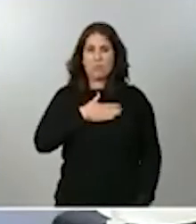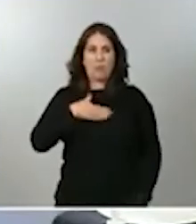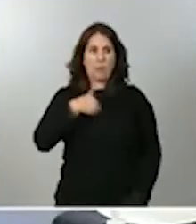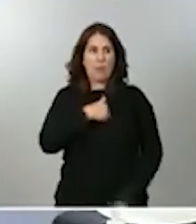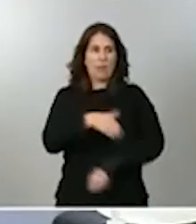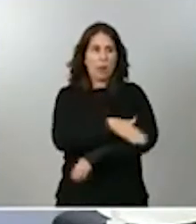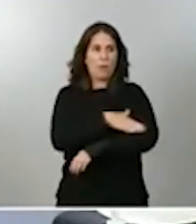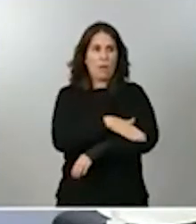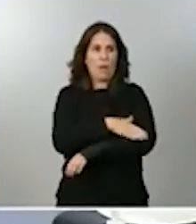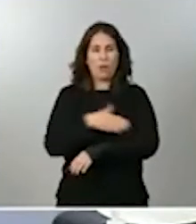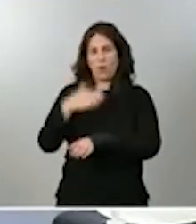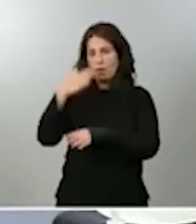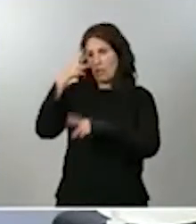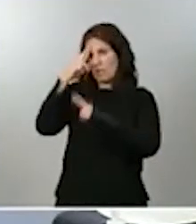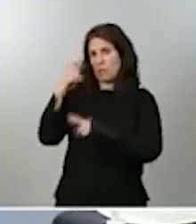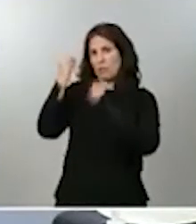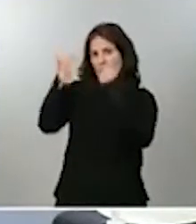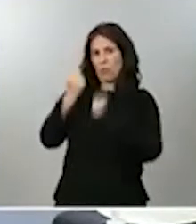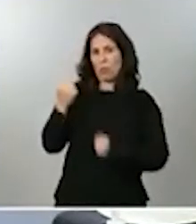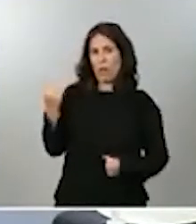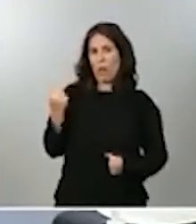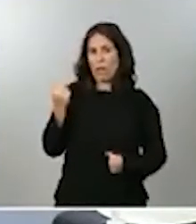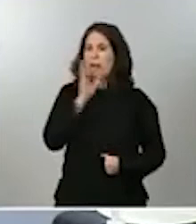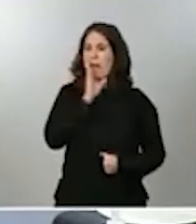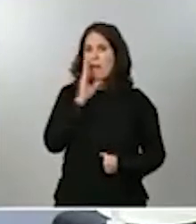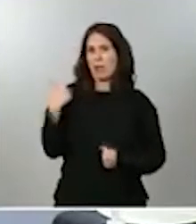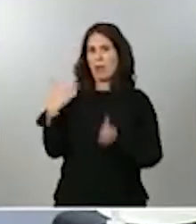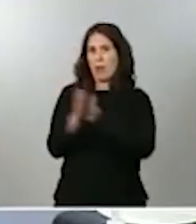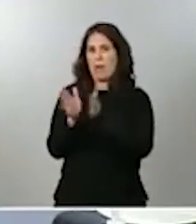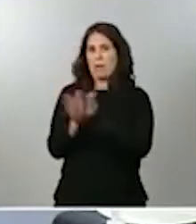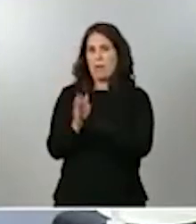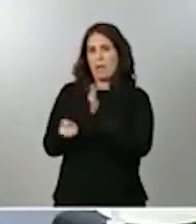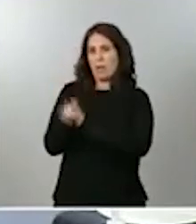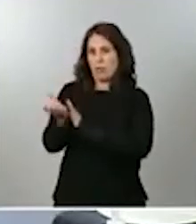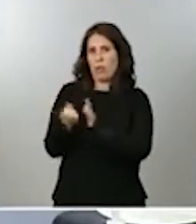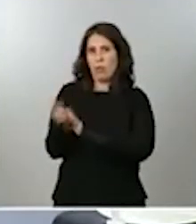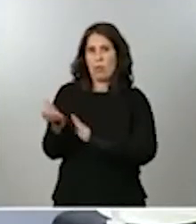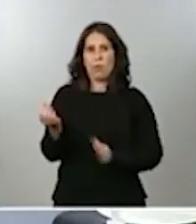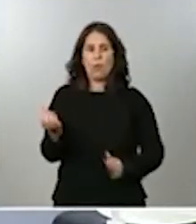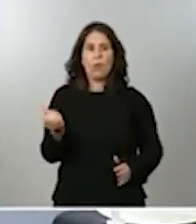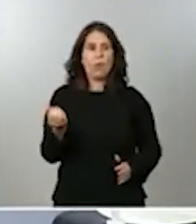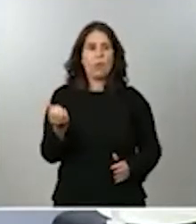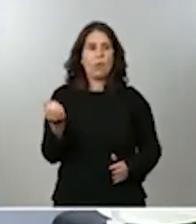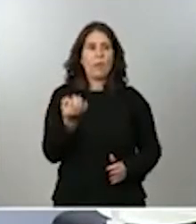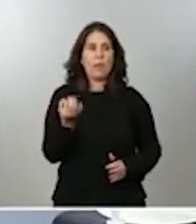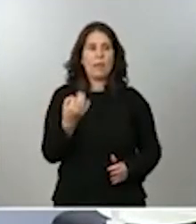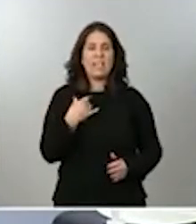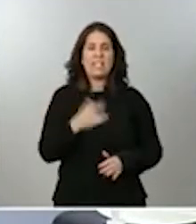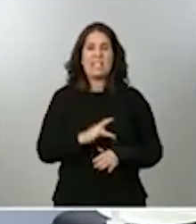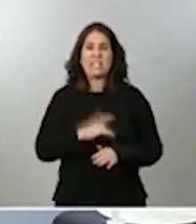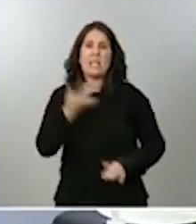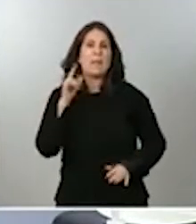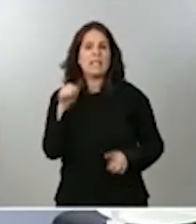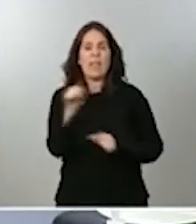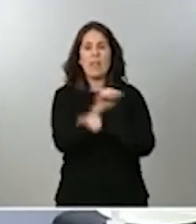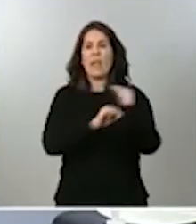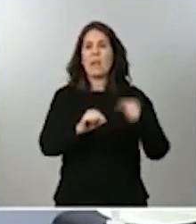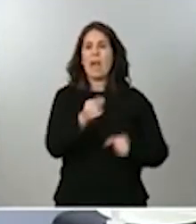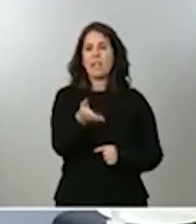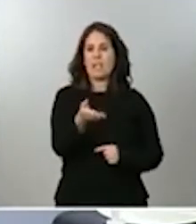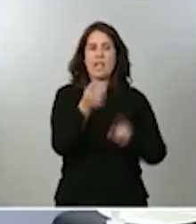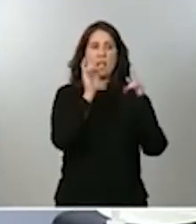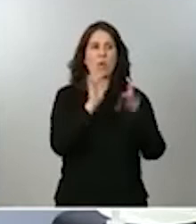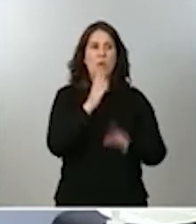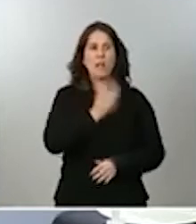institucional que también expresaba mi compañera, la ministra portavoz, pues debemos ser sensibles a ese debate, igual que lo somos al resto de debates que